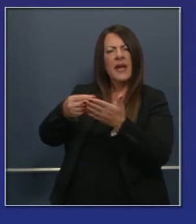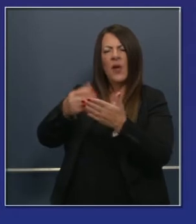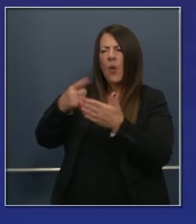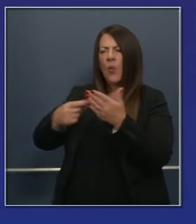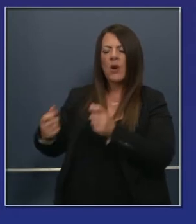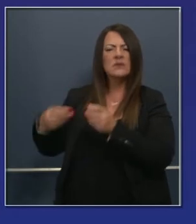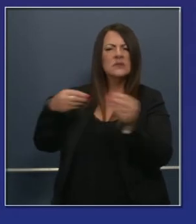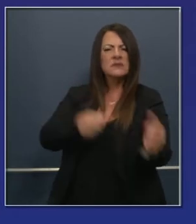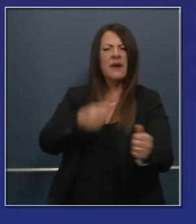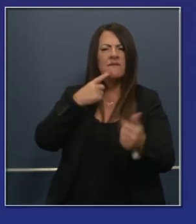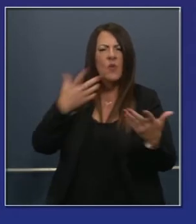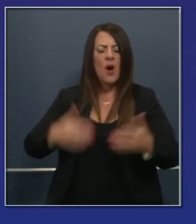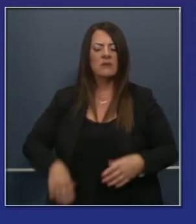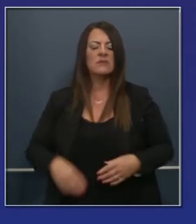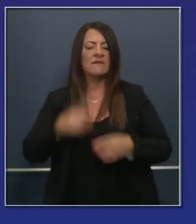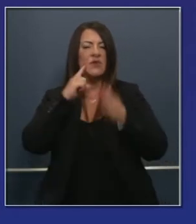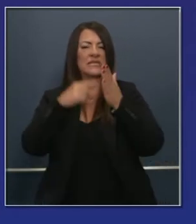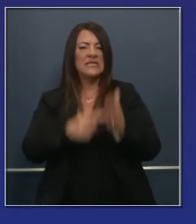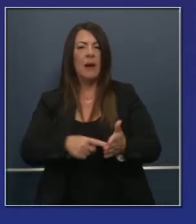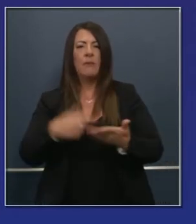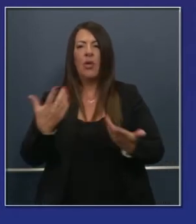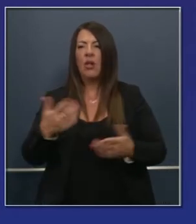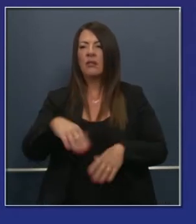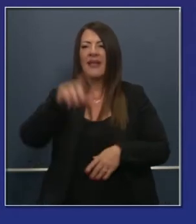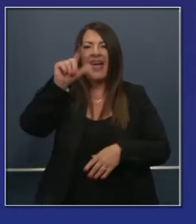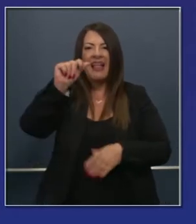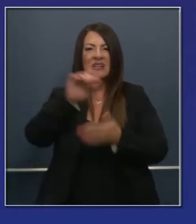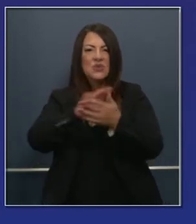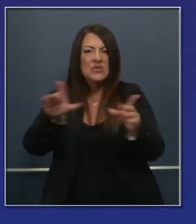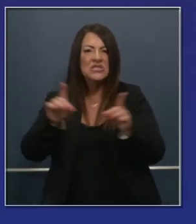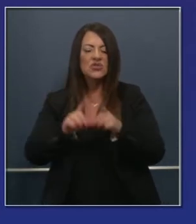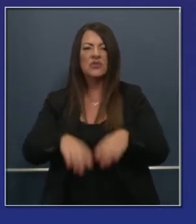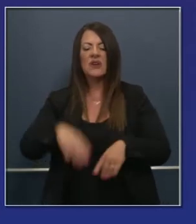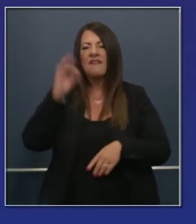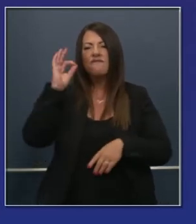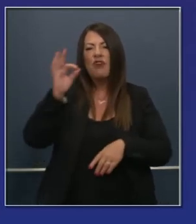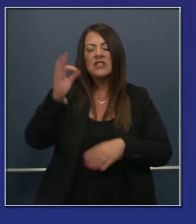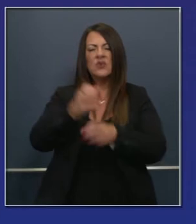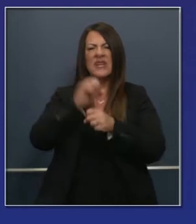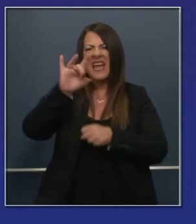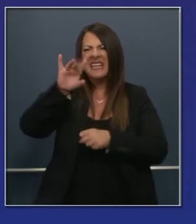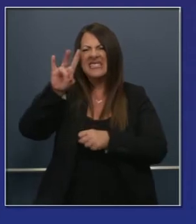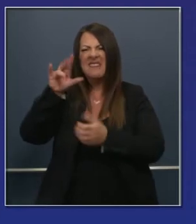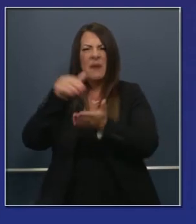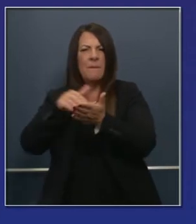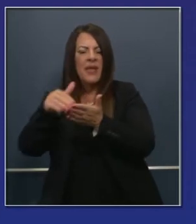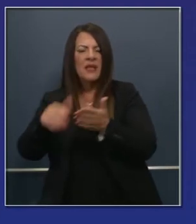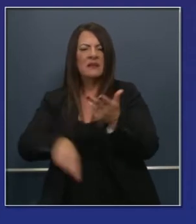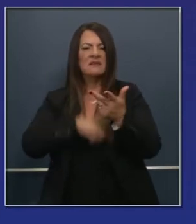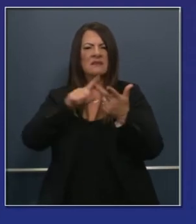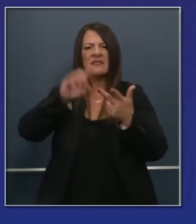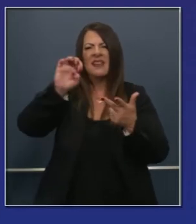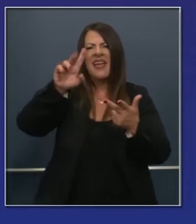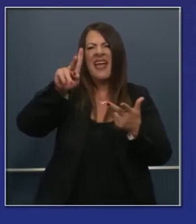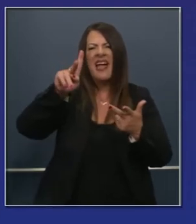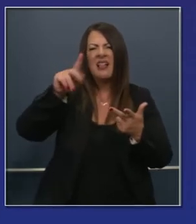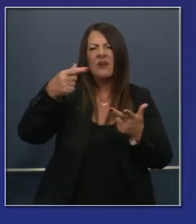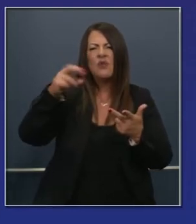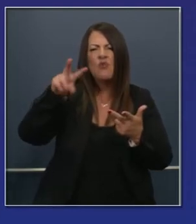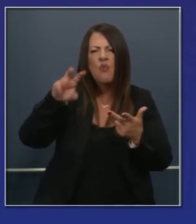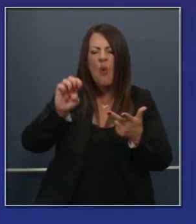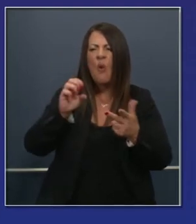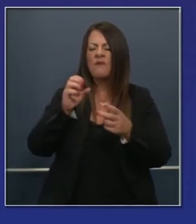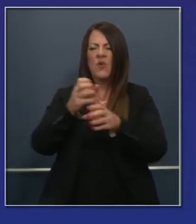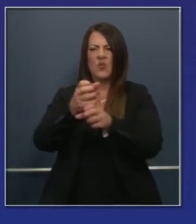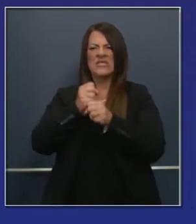haciendo su distrito escolar con los recursos que se les dieron. El distrito escolar unificado de Los Ángeles, 540 millones. El